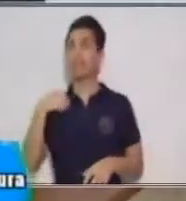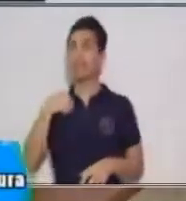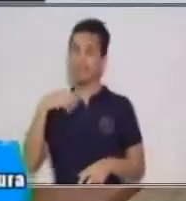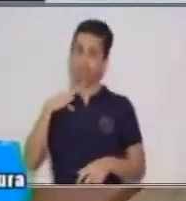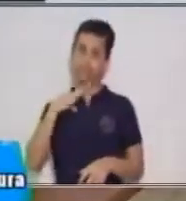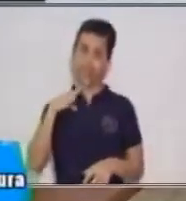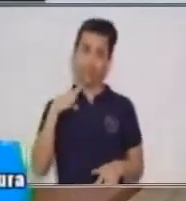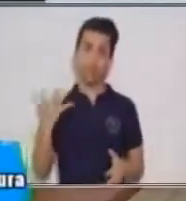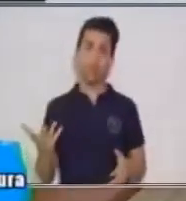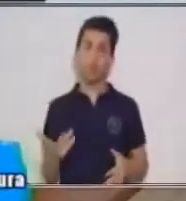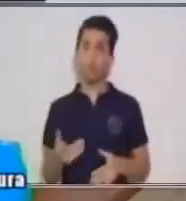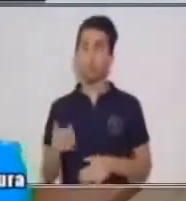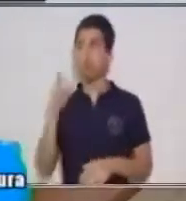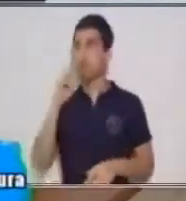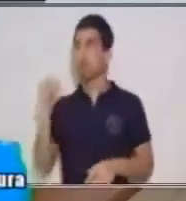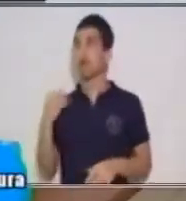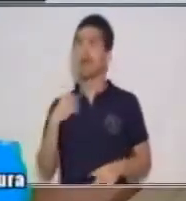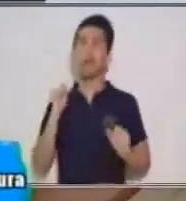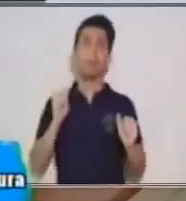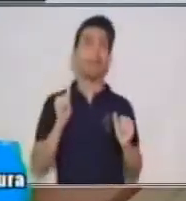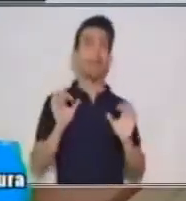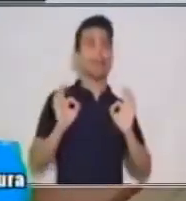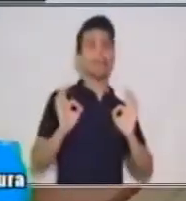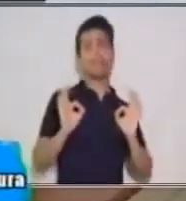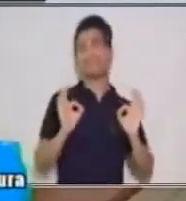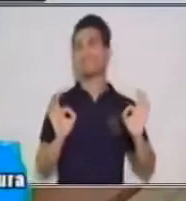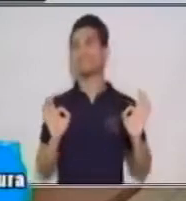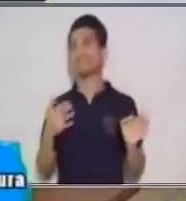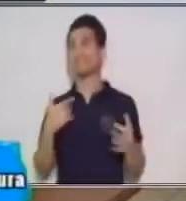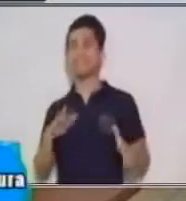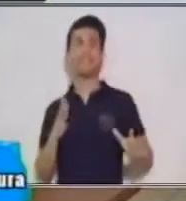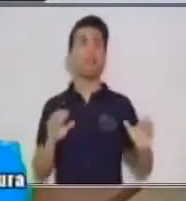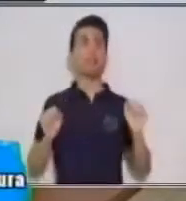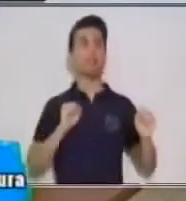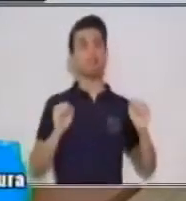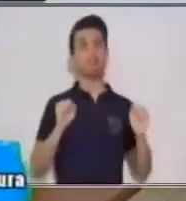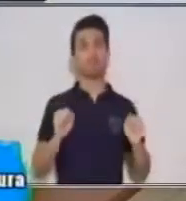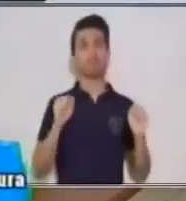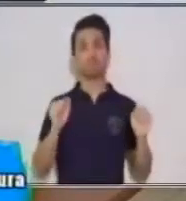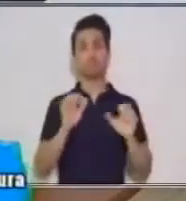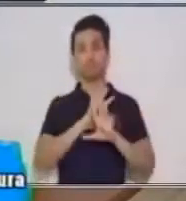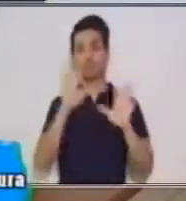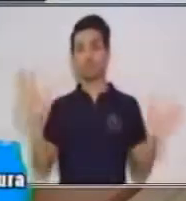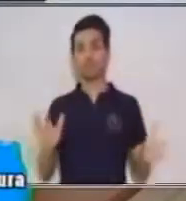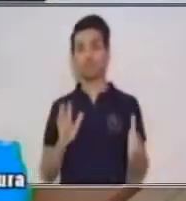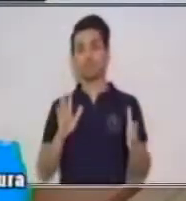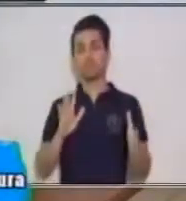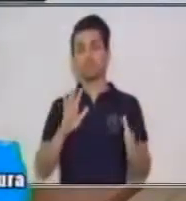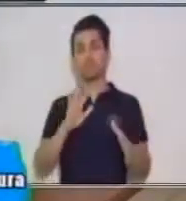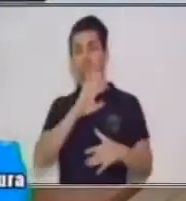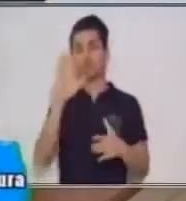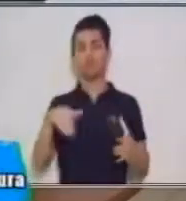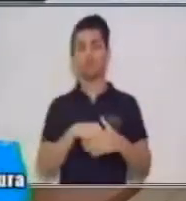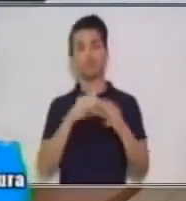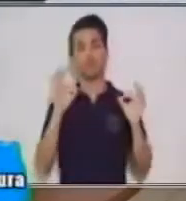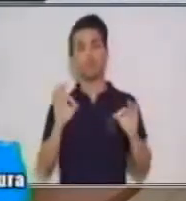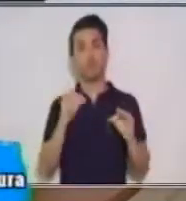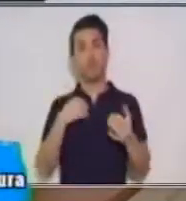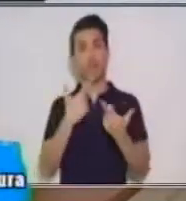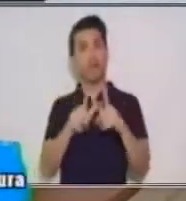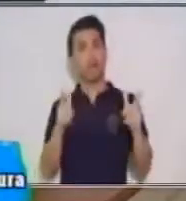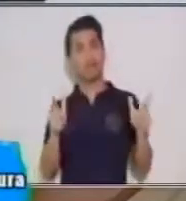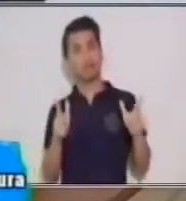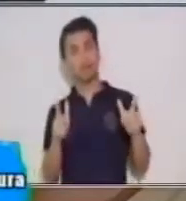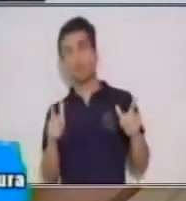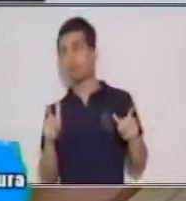No precisamente porque nos va bien, ya vamos a salir de toda nuestra situación incómoda o